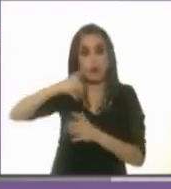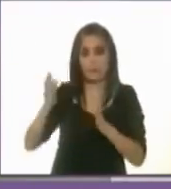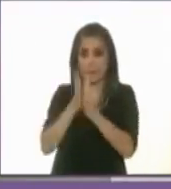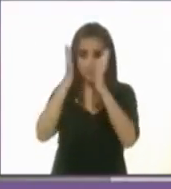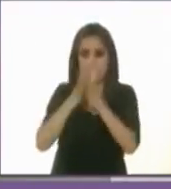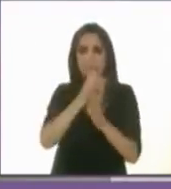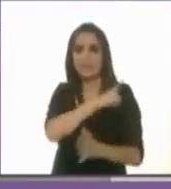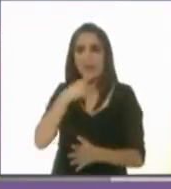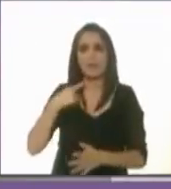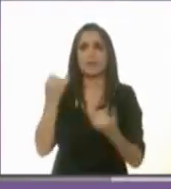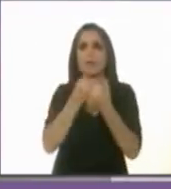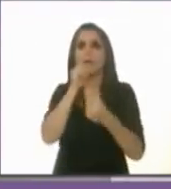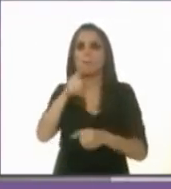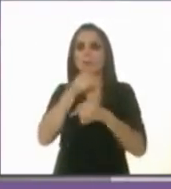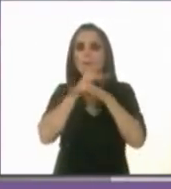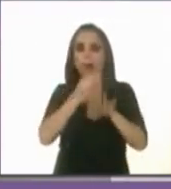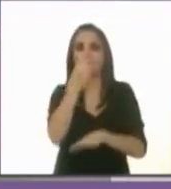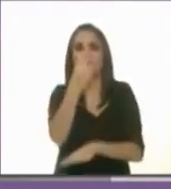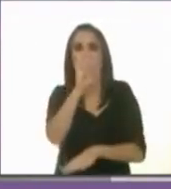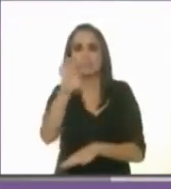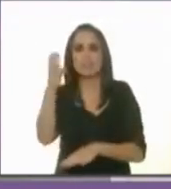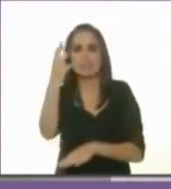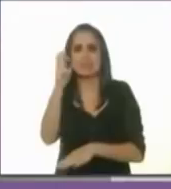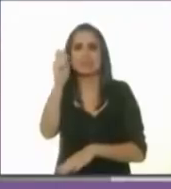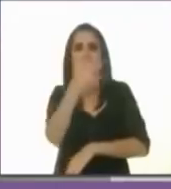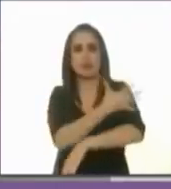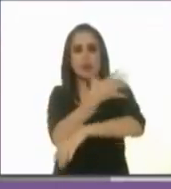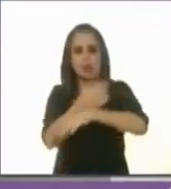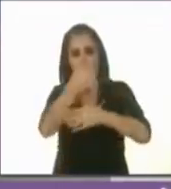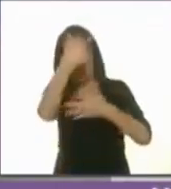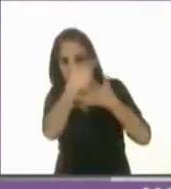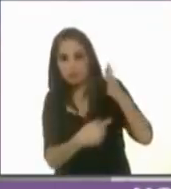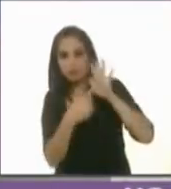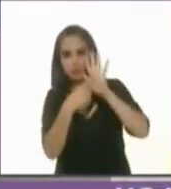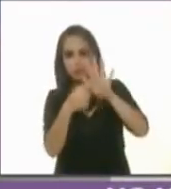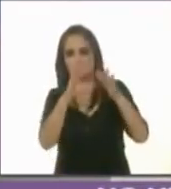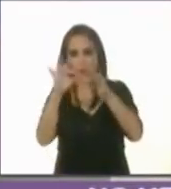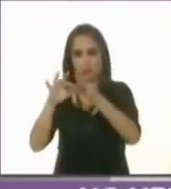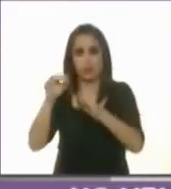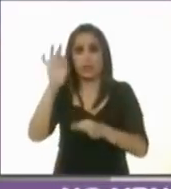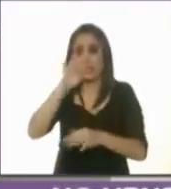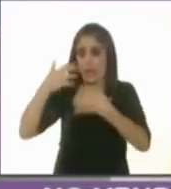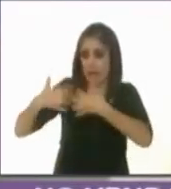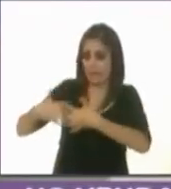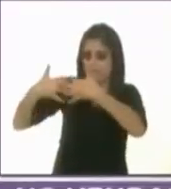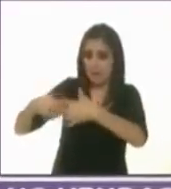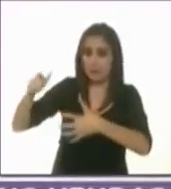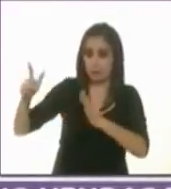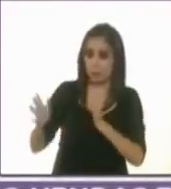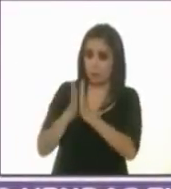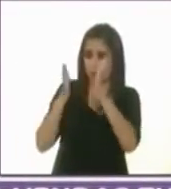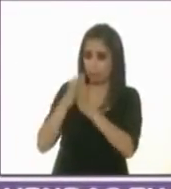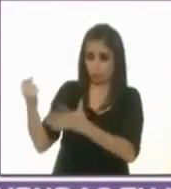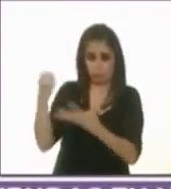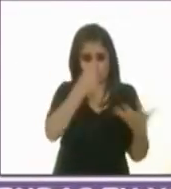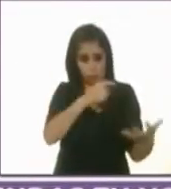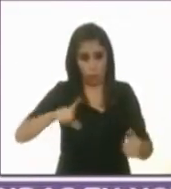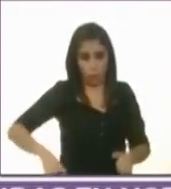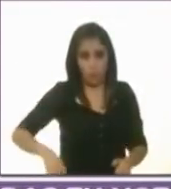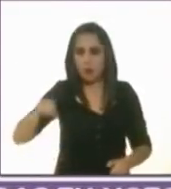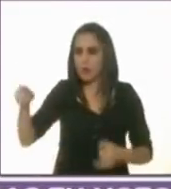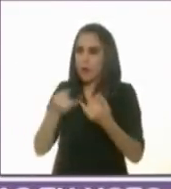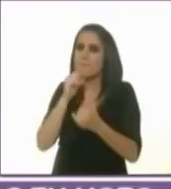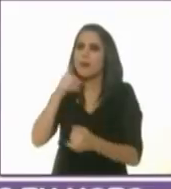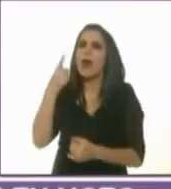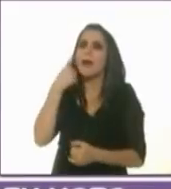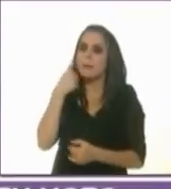declaración 3 de 3. Y también los mismos de las empresas. La empresa que participe y que sea proveedor de gobierno tendrá la obligación de